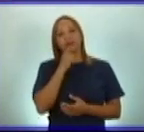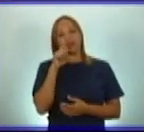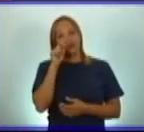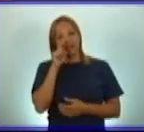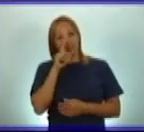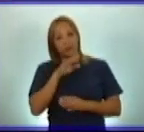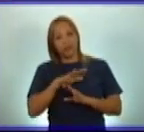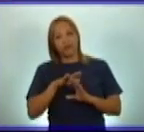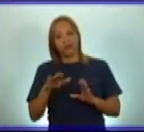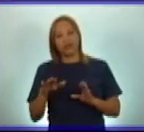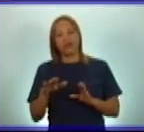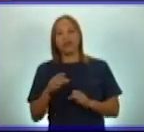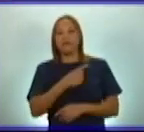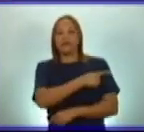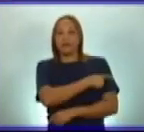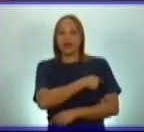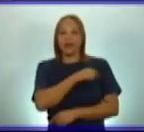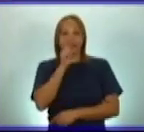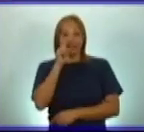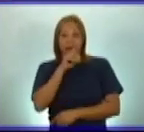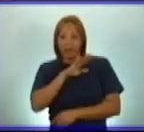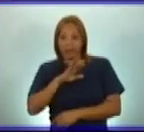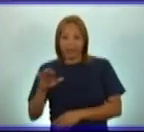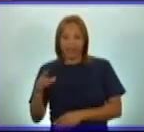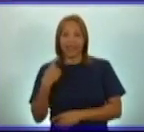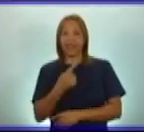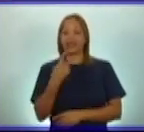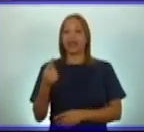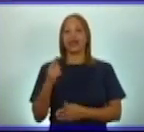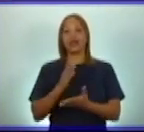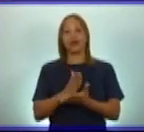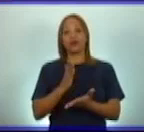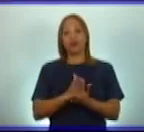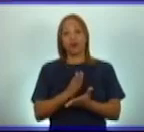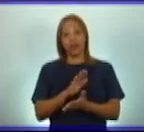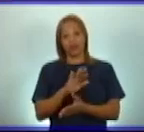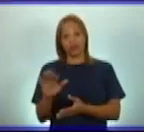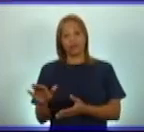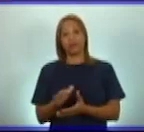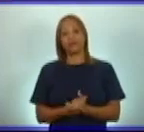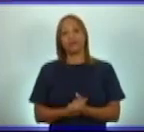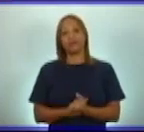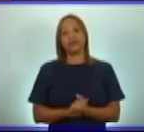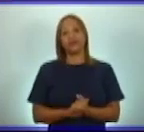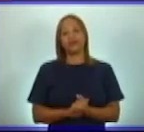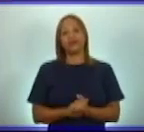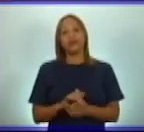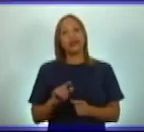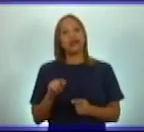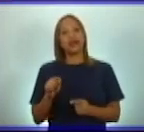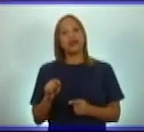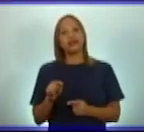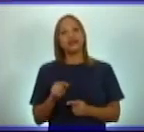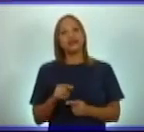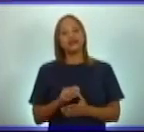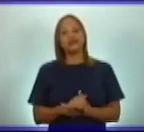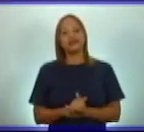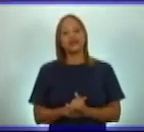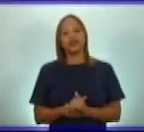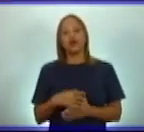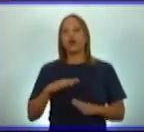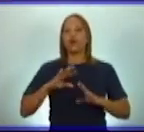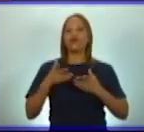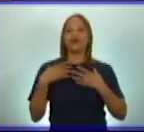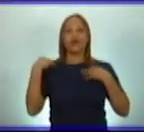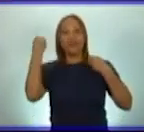enseñanza primaria en cada escuela, como ha ocurrido en todos los cursos, con disfraces y todo,